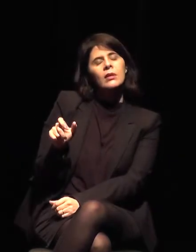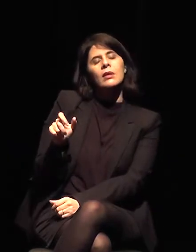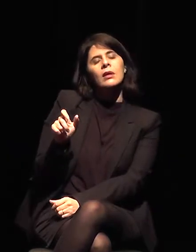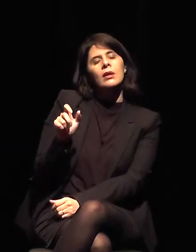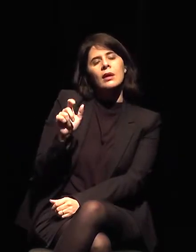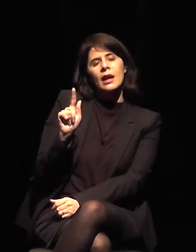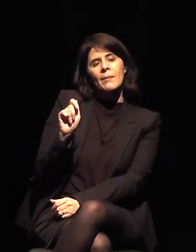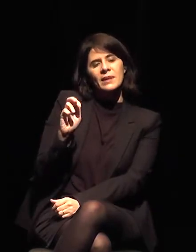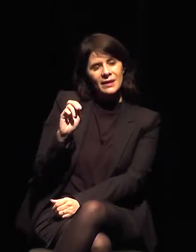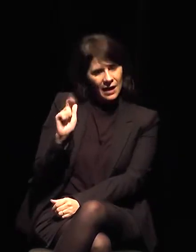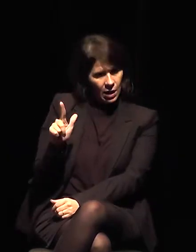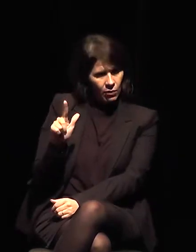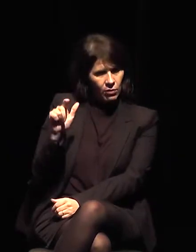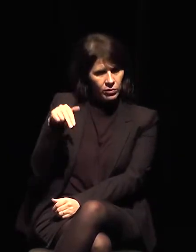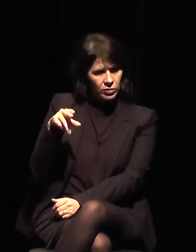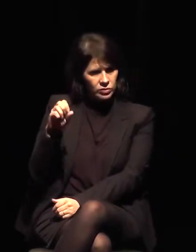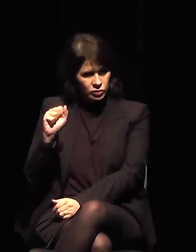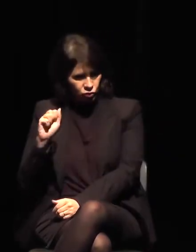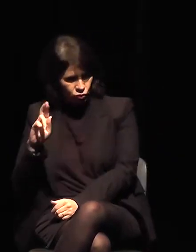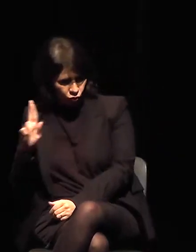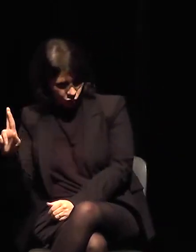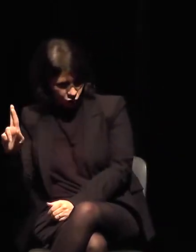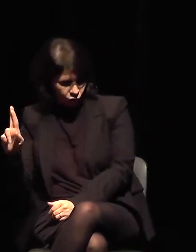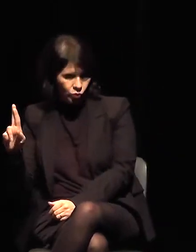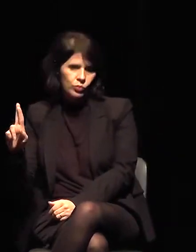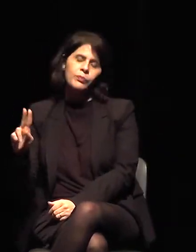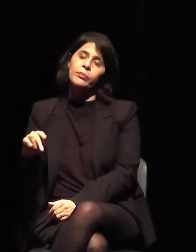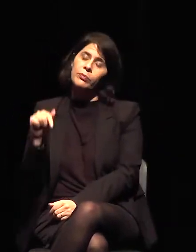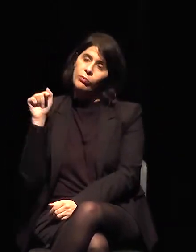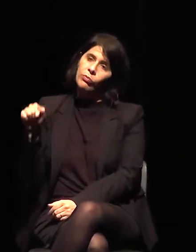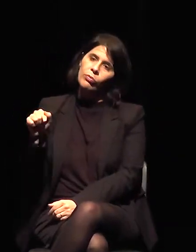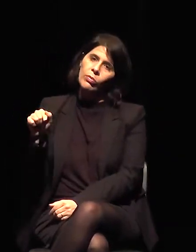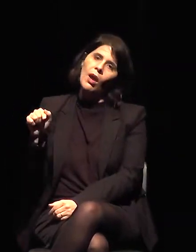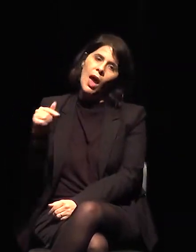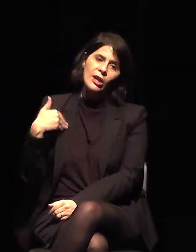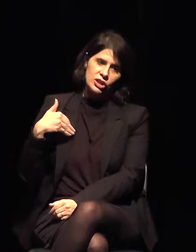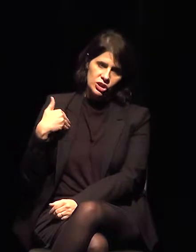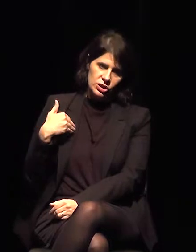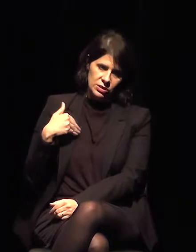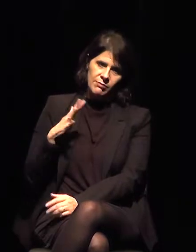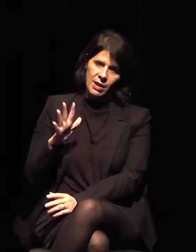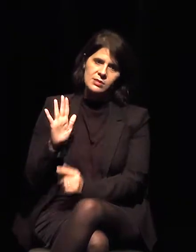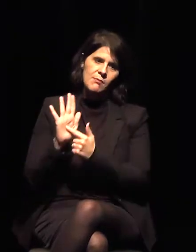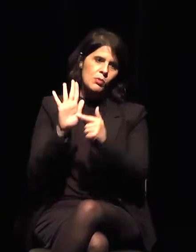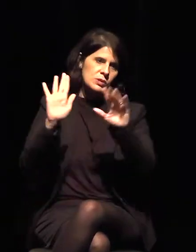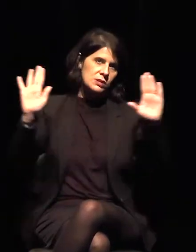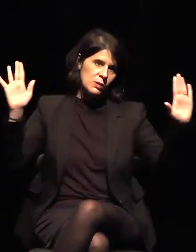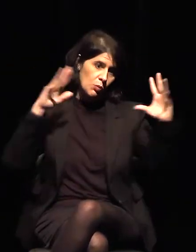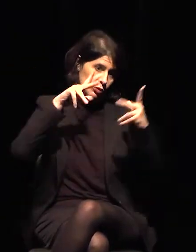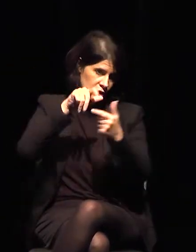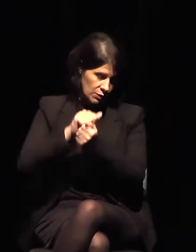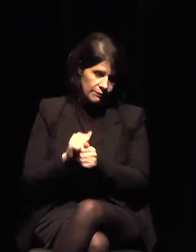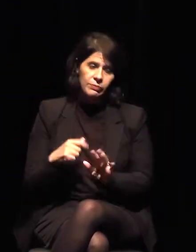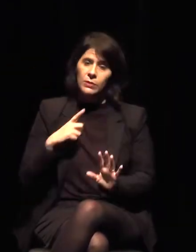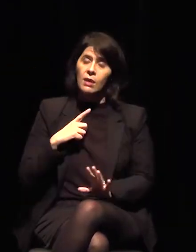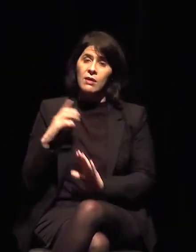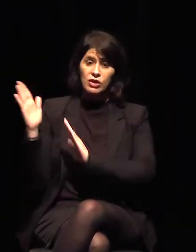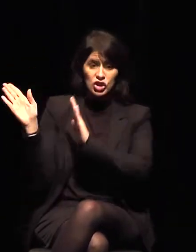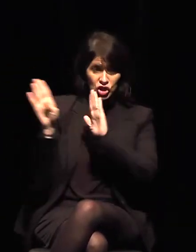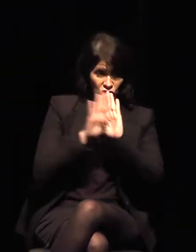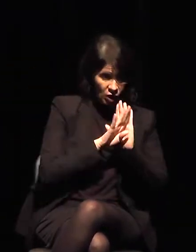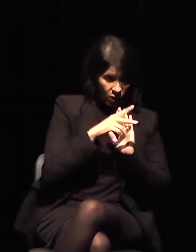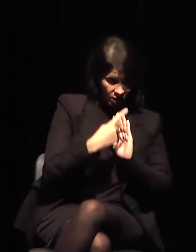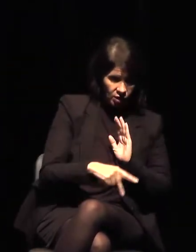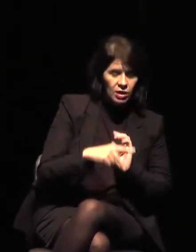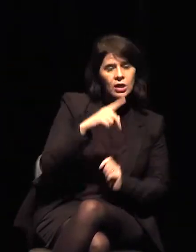Las obras llegaron el 18 de febrero y, bueno, no discutamos la legitimidad de la huelga